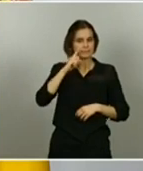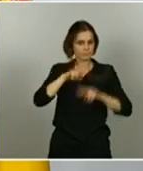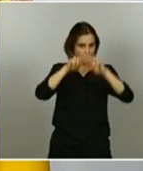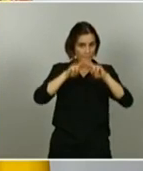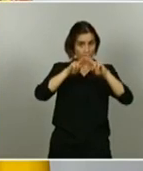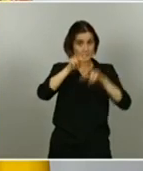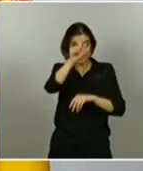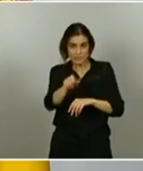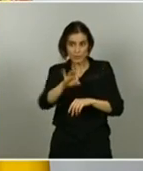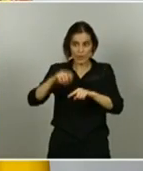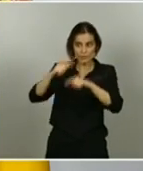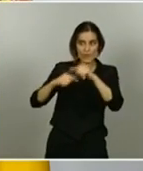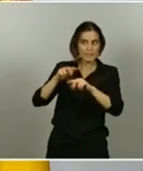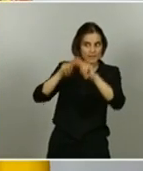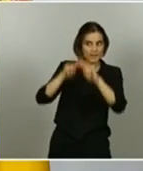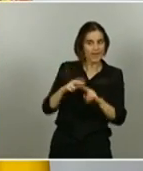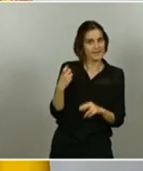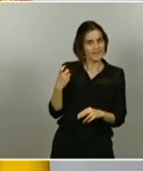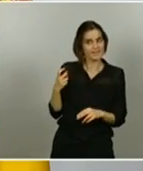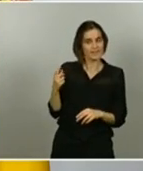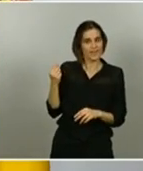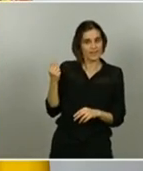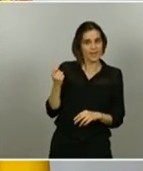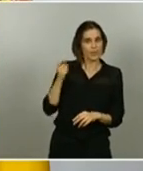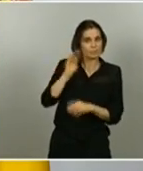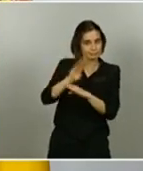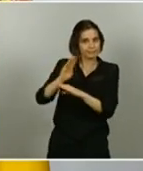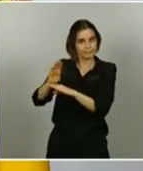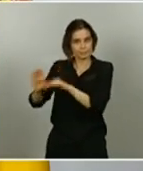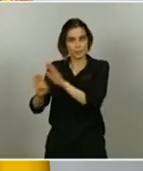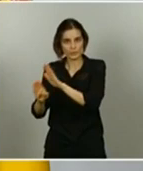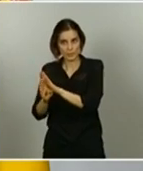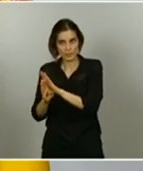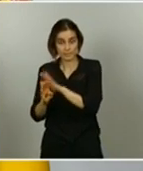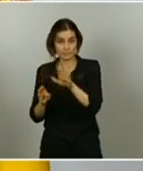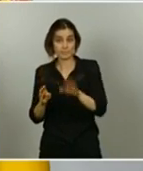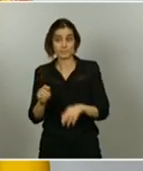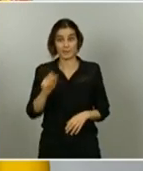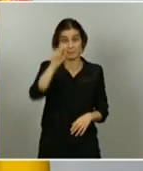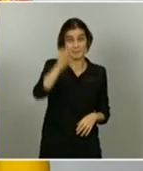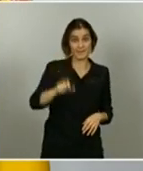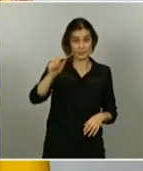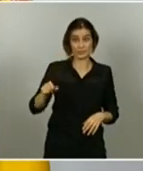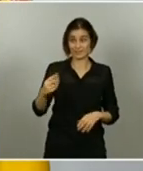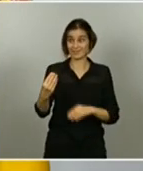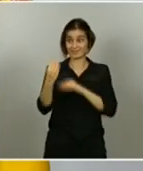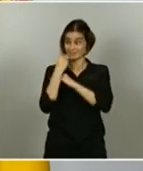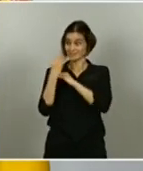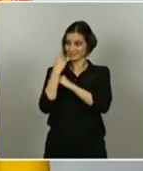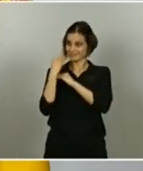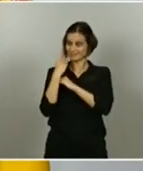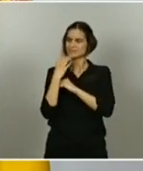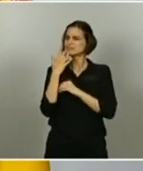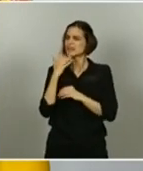convivencia sigue necesitando esa prestación. Por su parte, las personas que perciban el ingreso mínimo vital deberán comunicar cualquier cambio